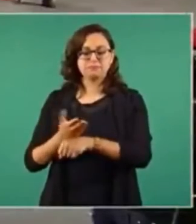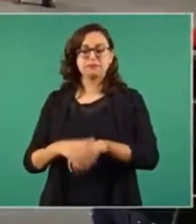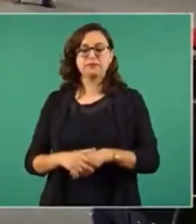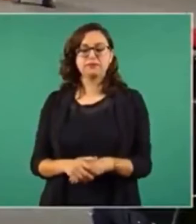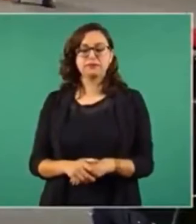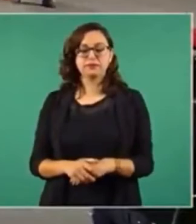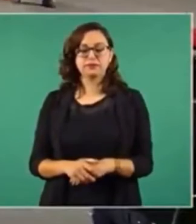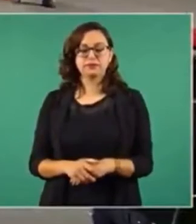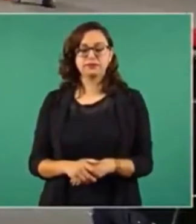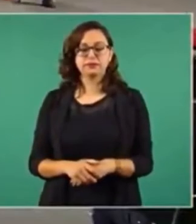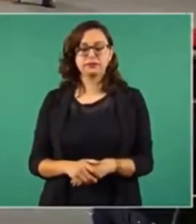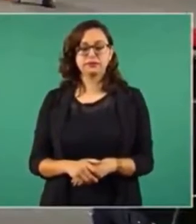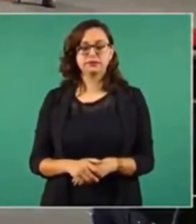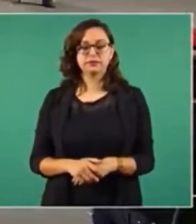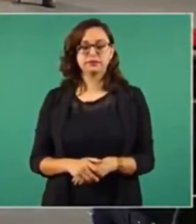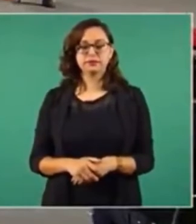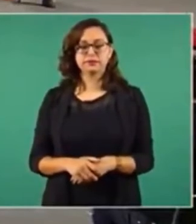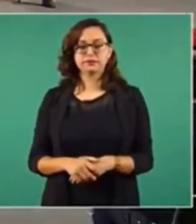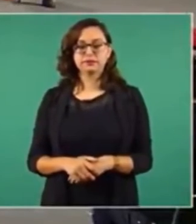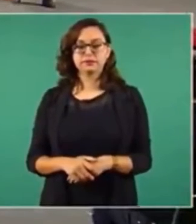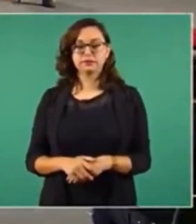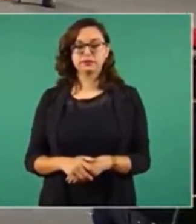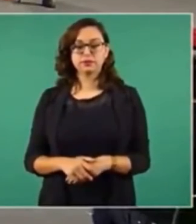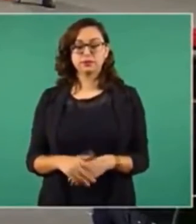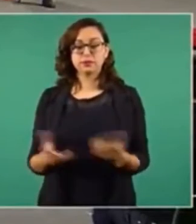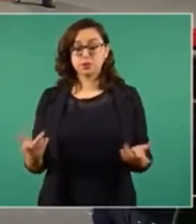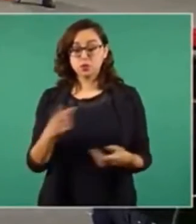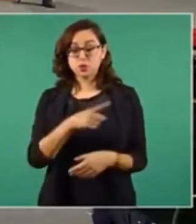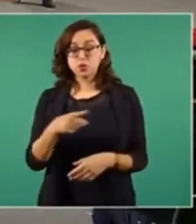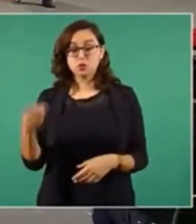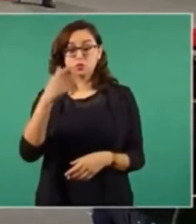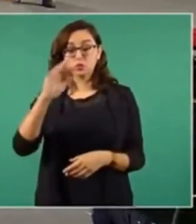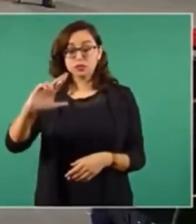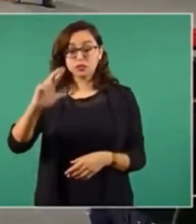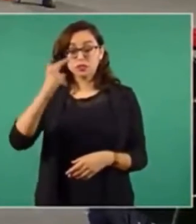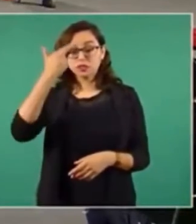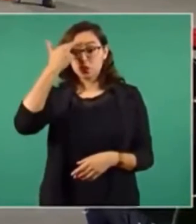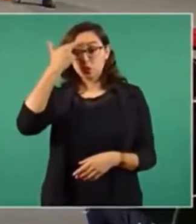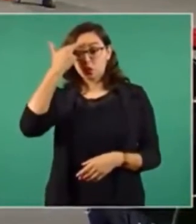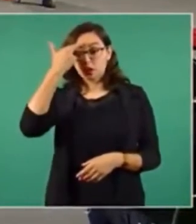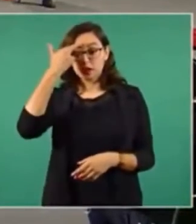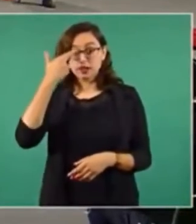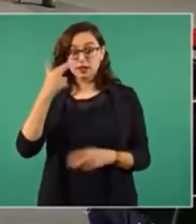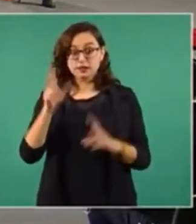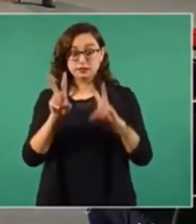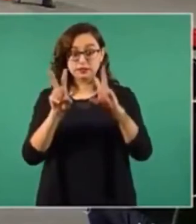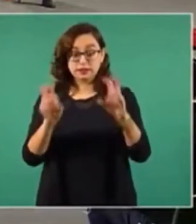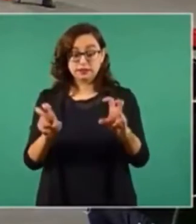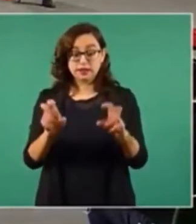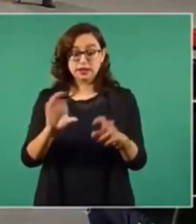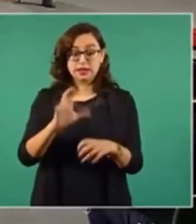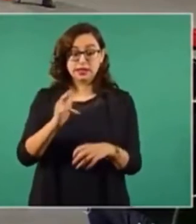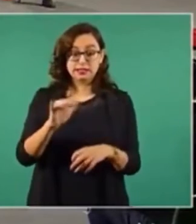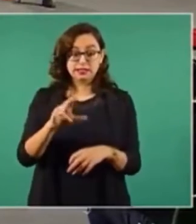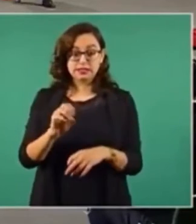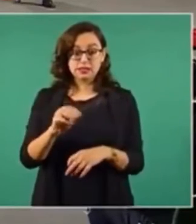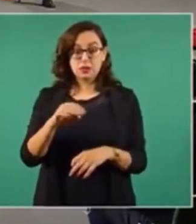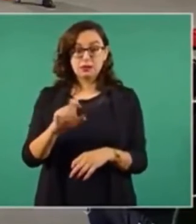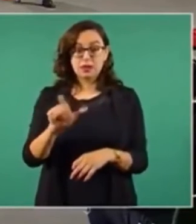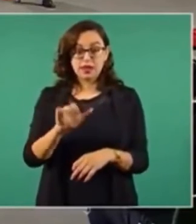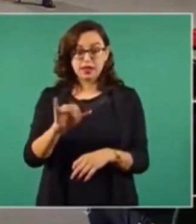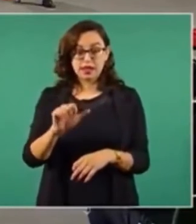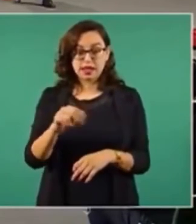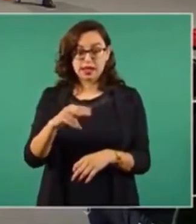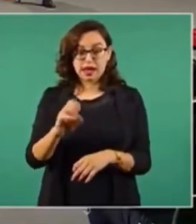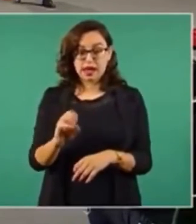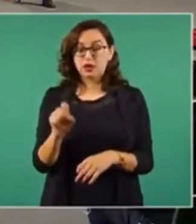aquel asunto del chino mexicano? ¿sí? que